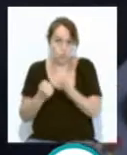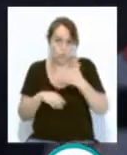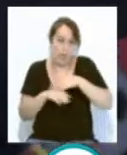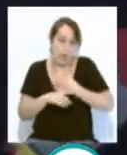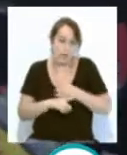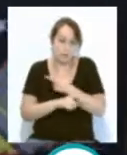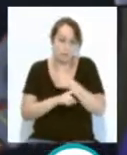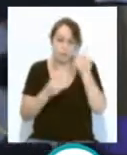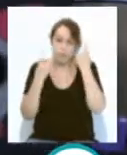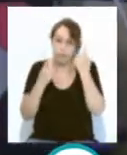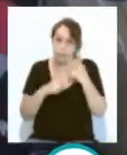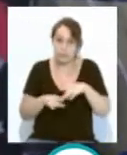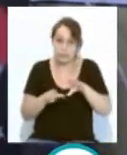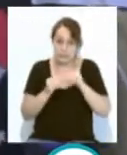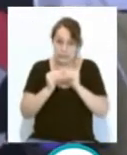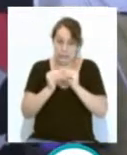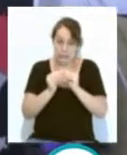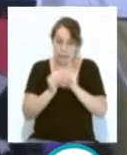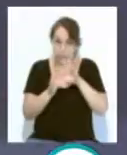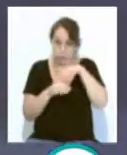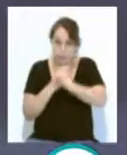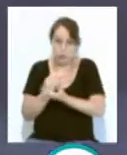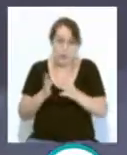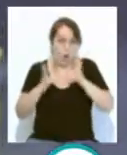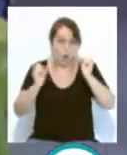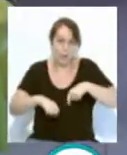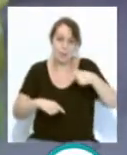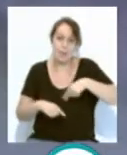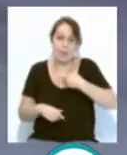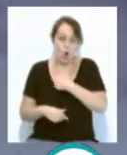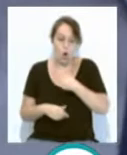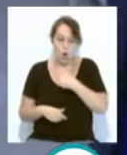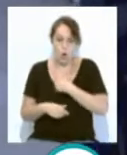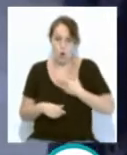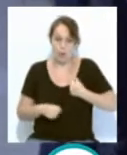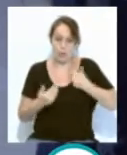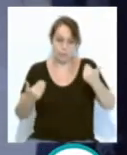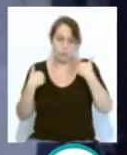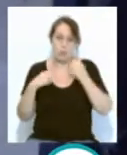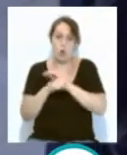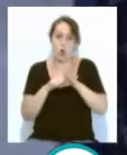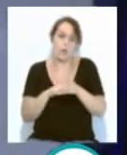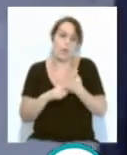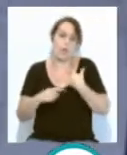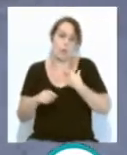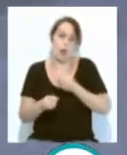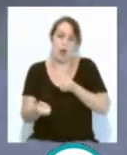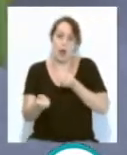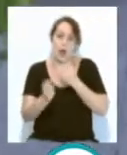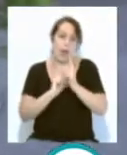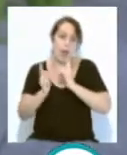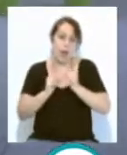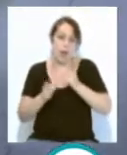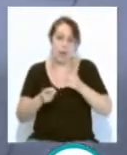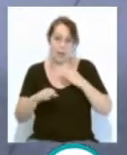En el documento consensuado también se plantea la figura del responsable COVID como interlocutor. Asientos fijos en el